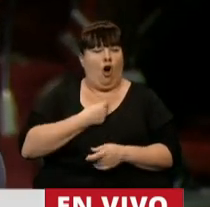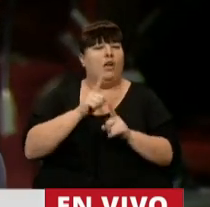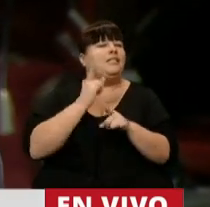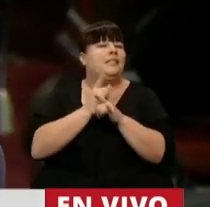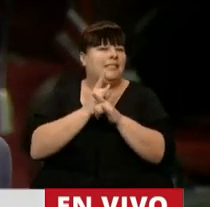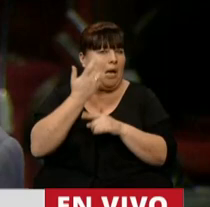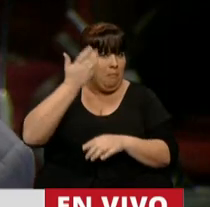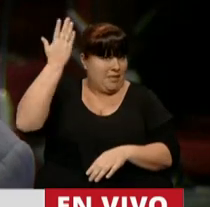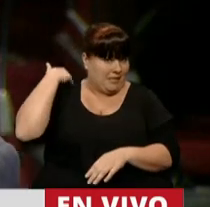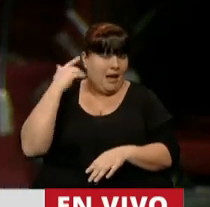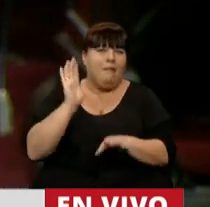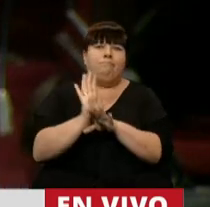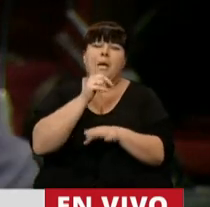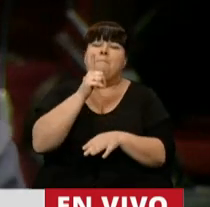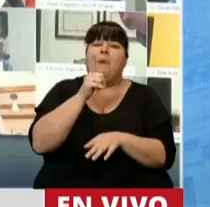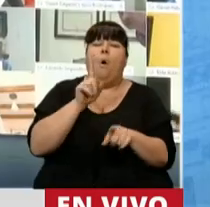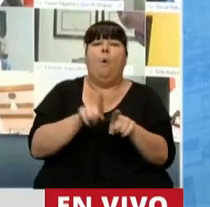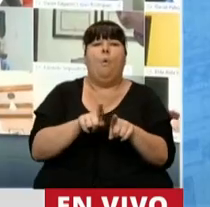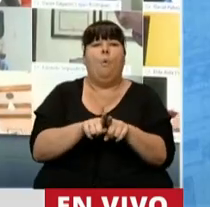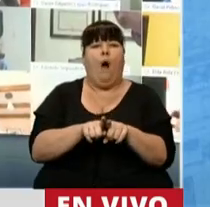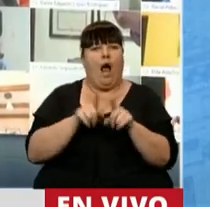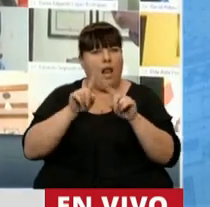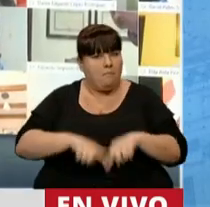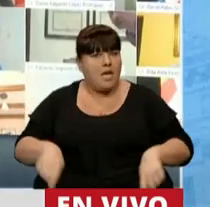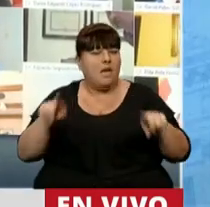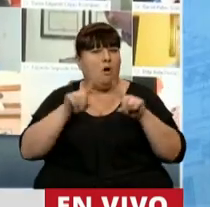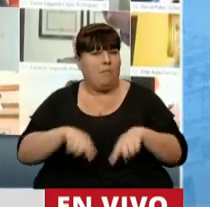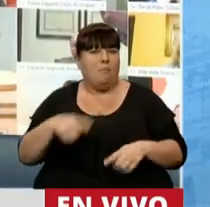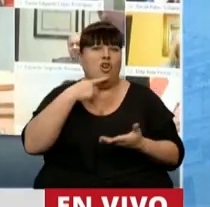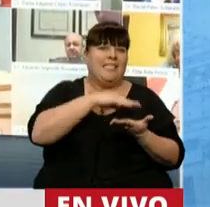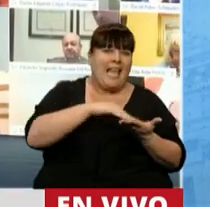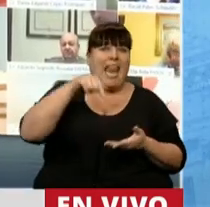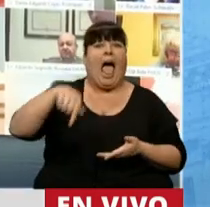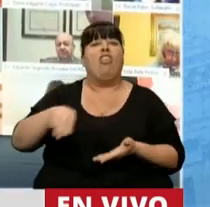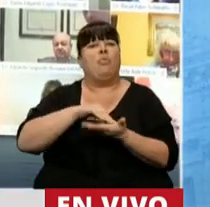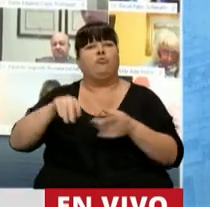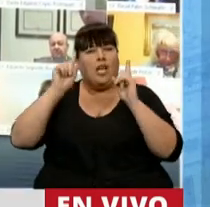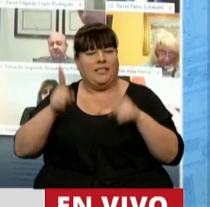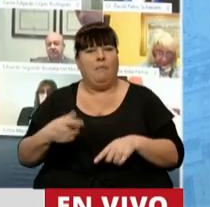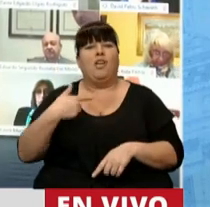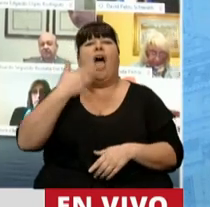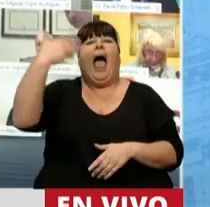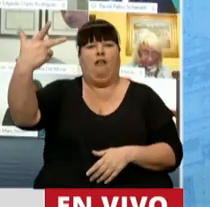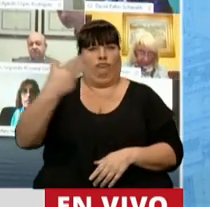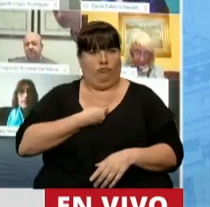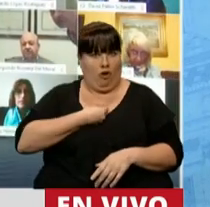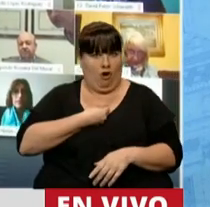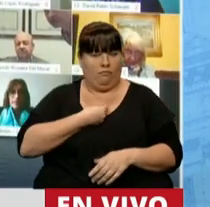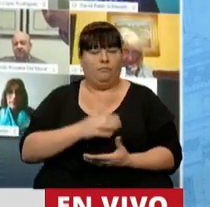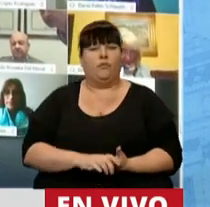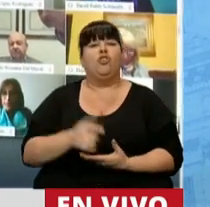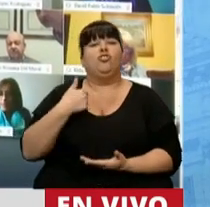sucede ya, como si fuera una cuestión permanente, tanto en el Senado como aquí. Me denegó el uso de la palabra.